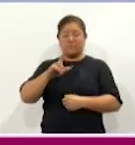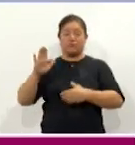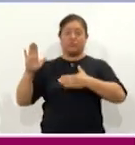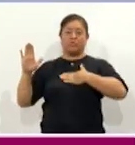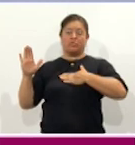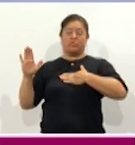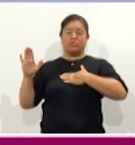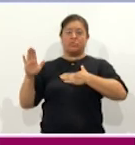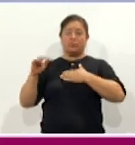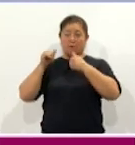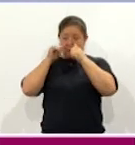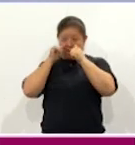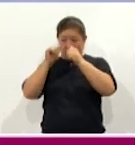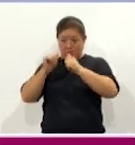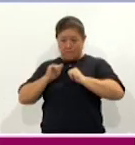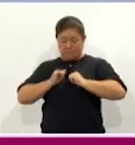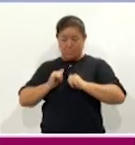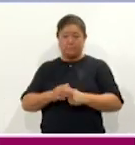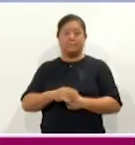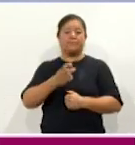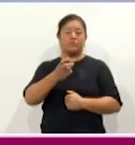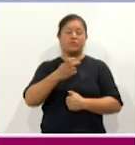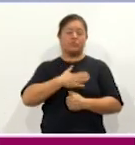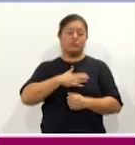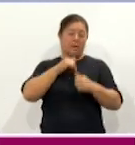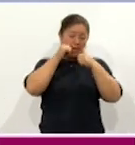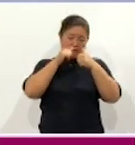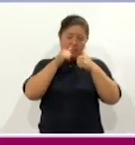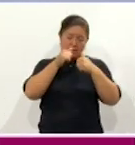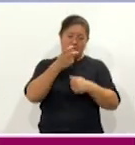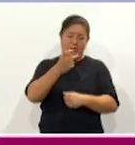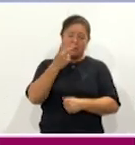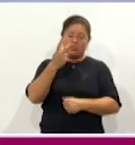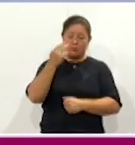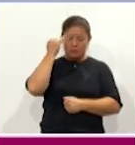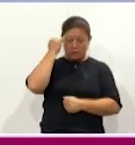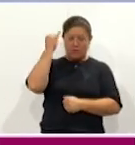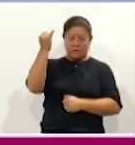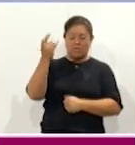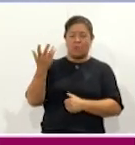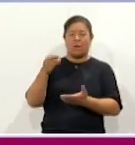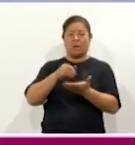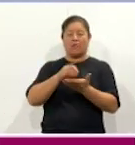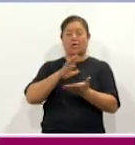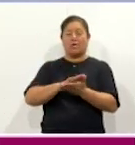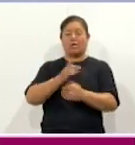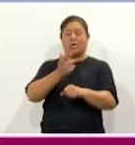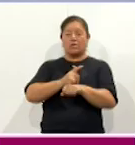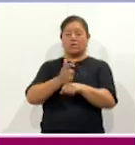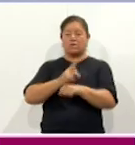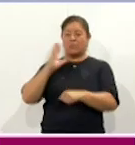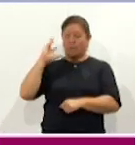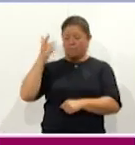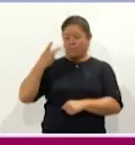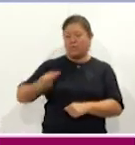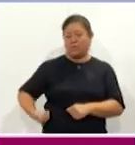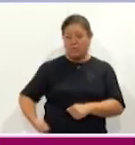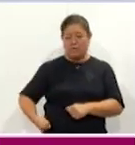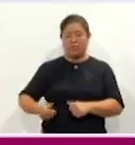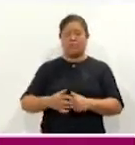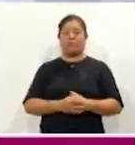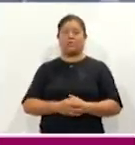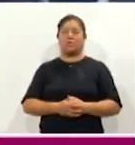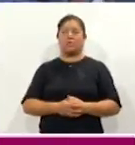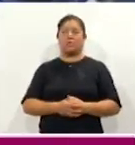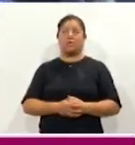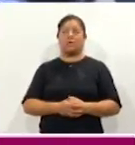de escucharles. Es por ello que vamos a atender las dos estrategias que ha planteado la licenciada Mariana Espinosa de los Monteros Cuellar en